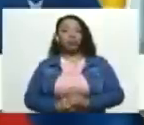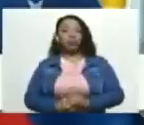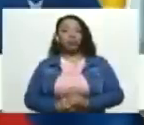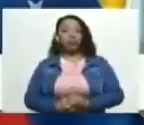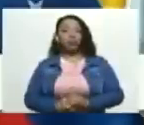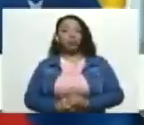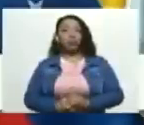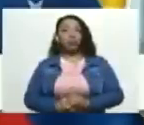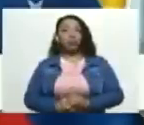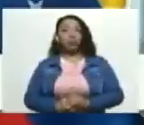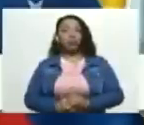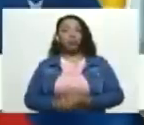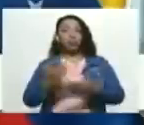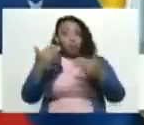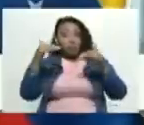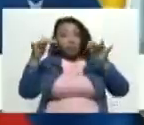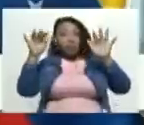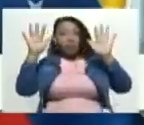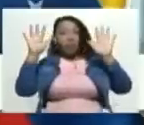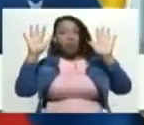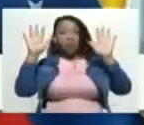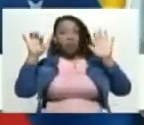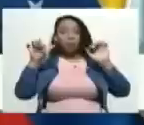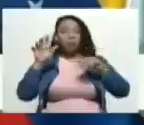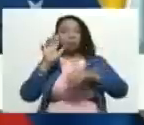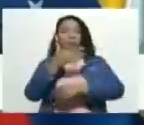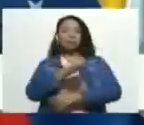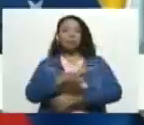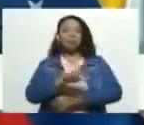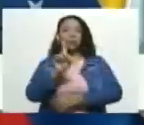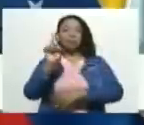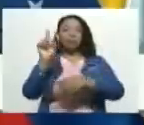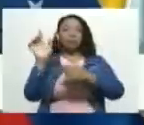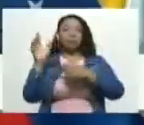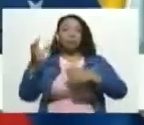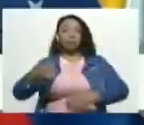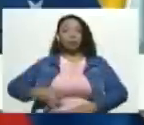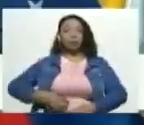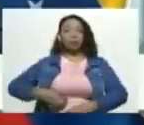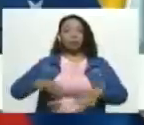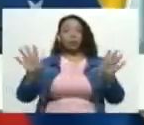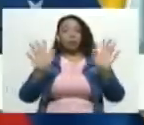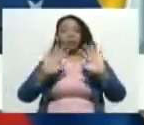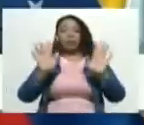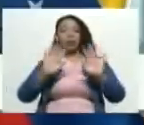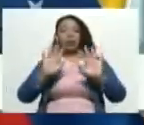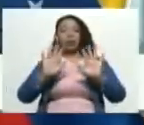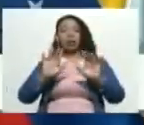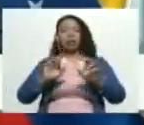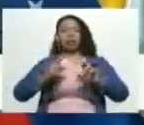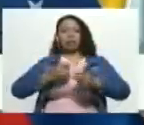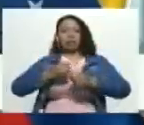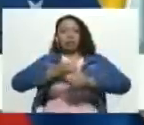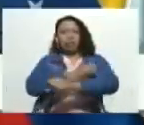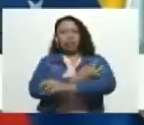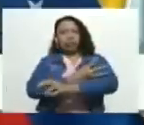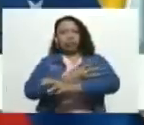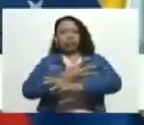Sin embargo, esto pareciera una novela ya escalofriante,